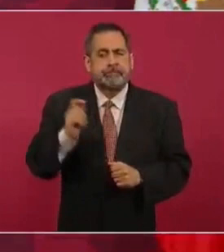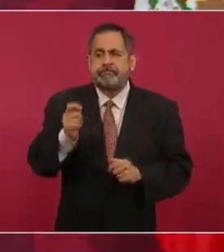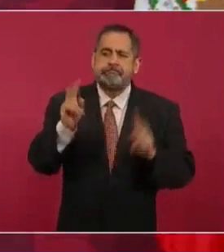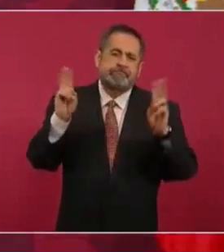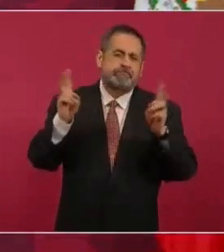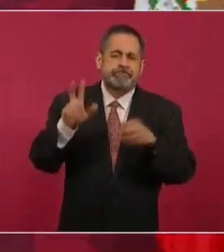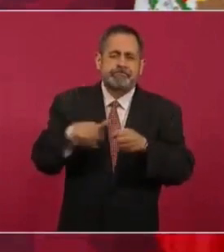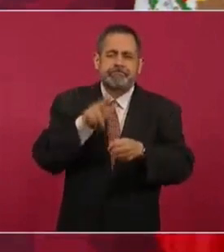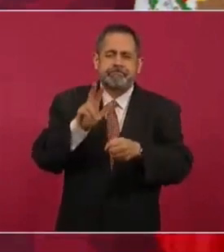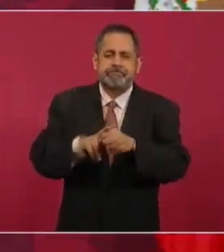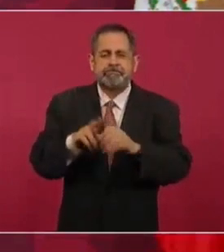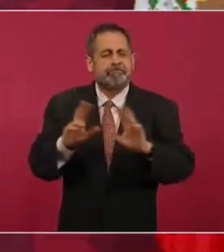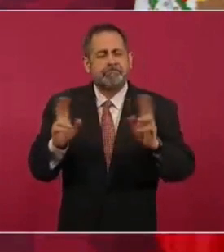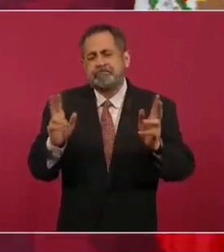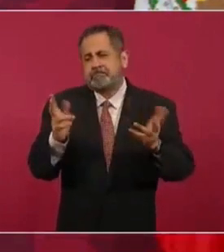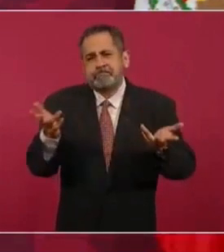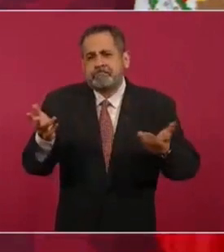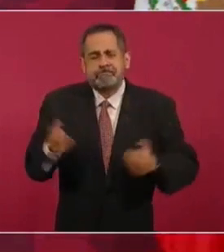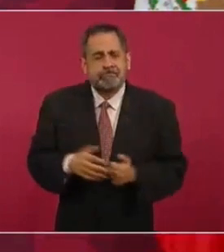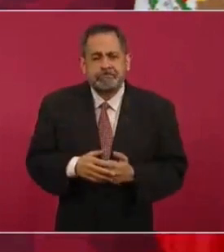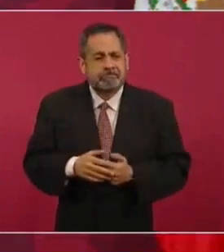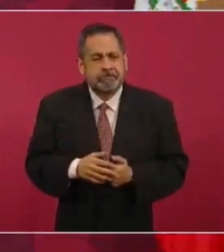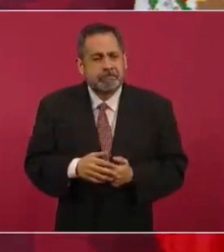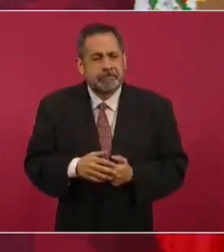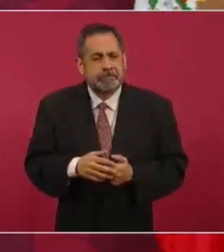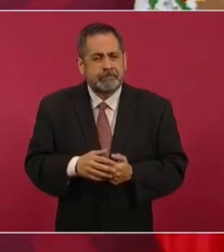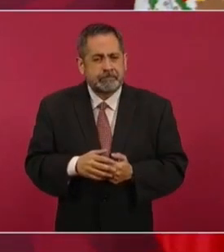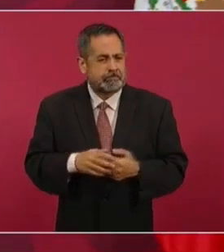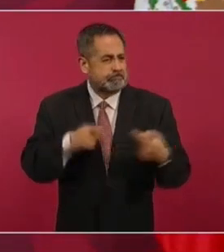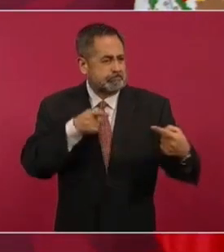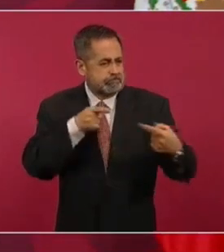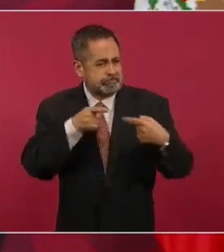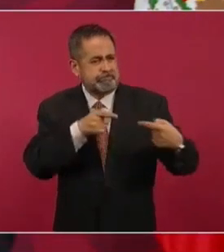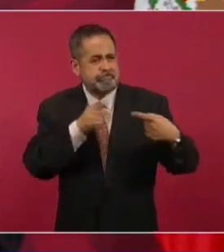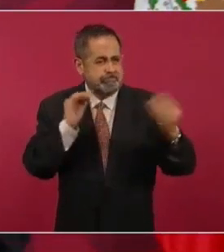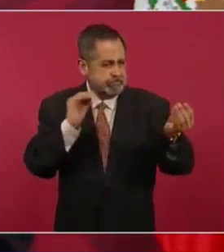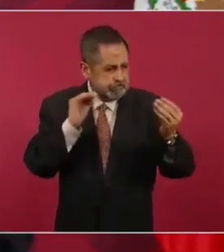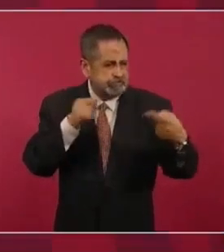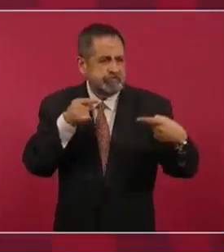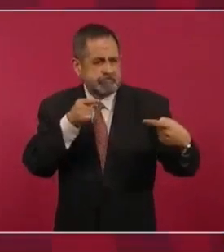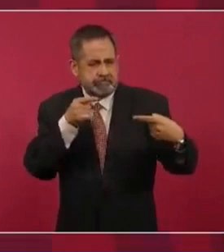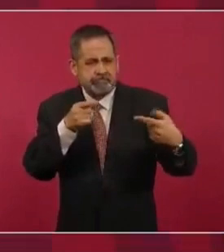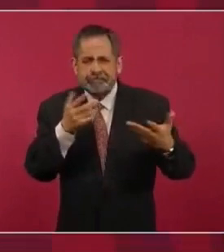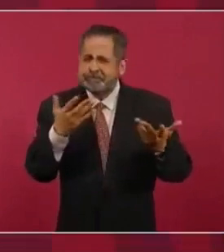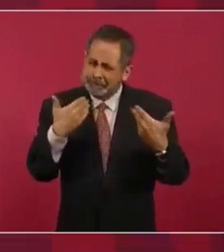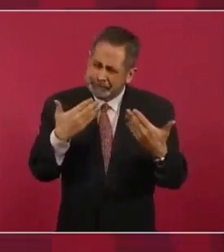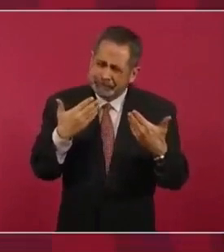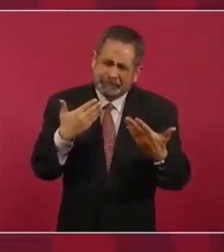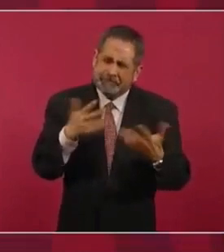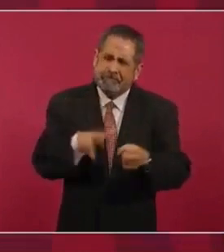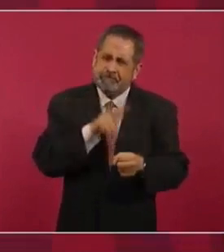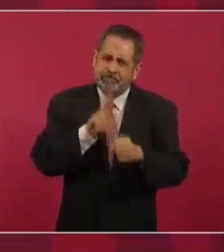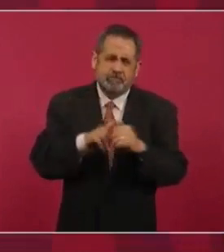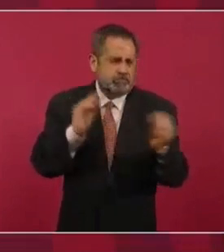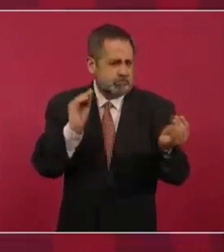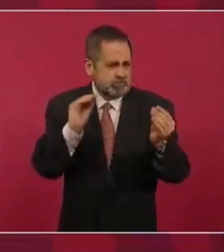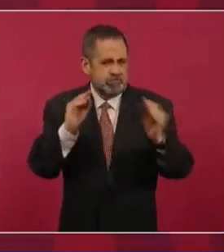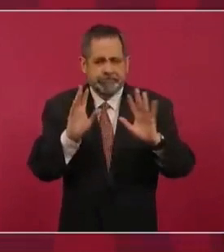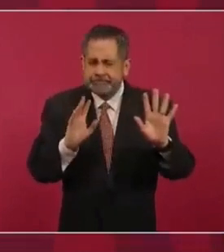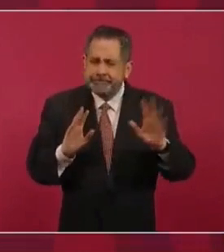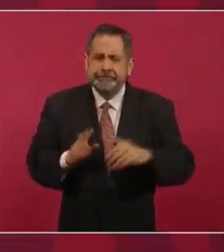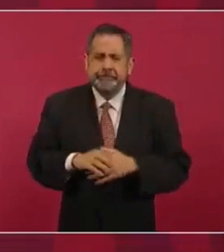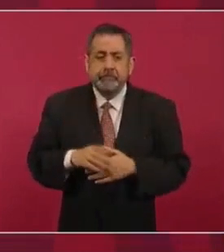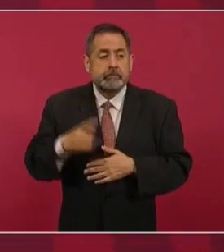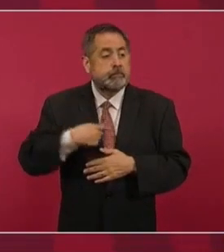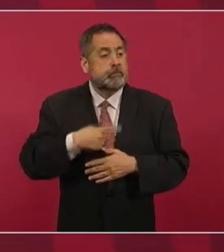que haya debate, nosotros no vamos